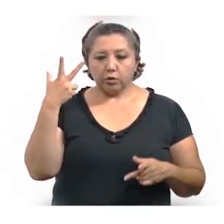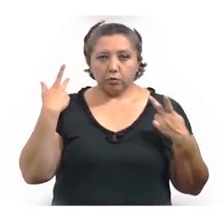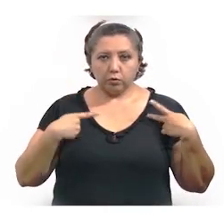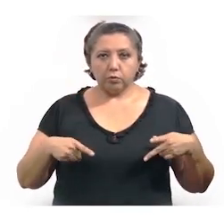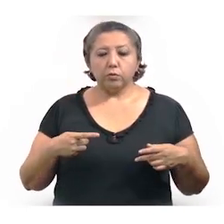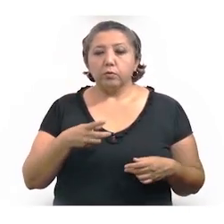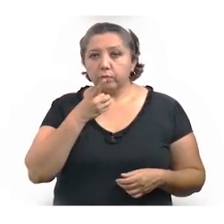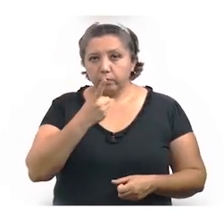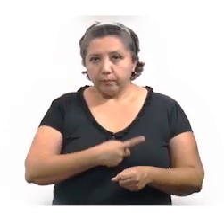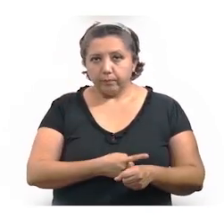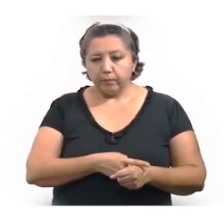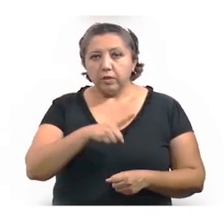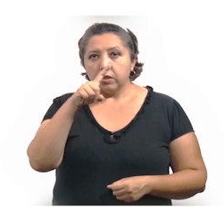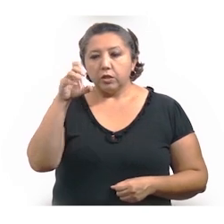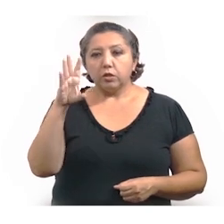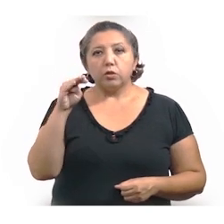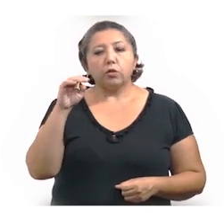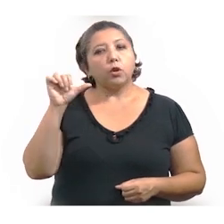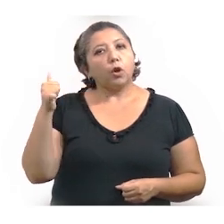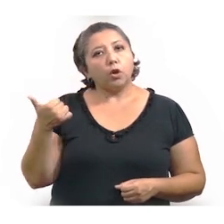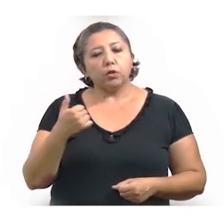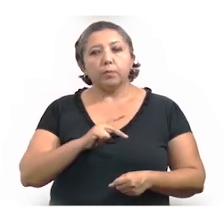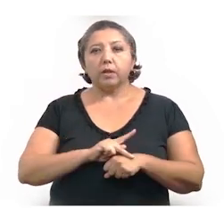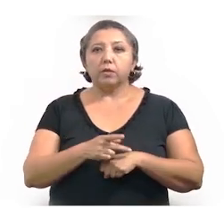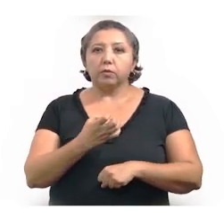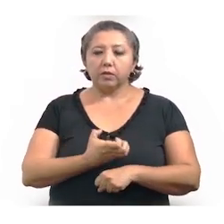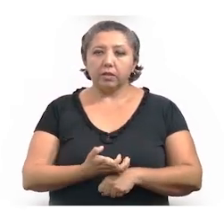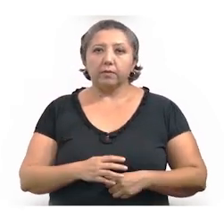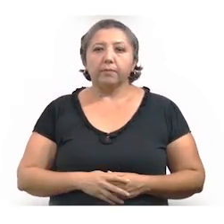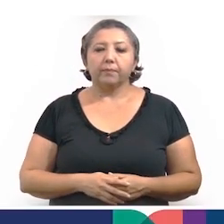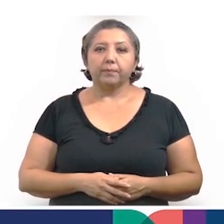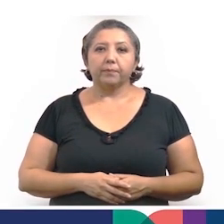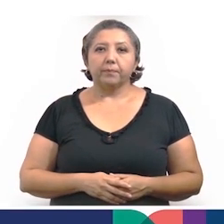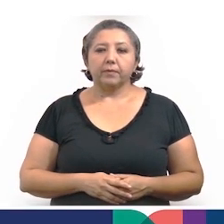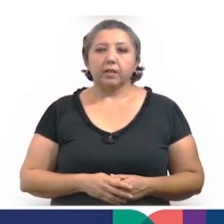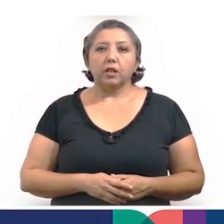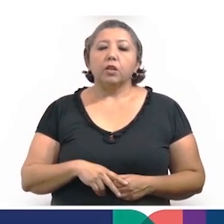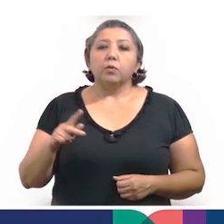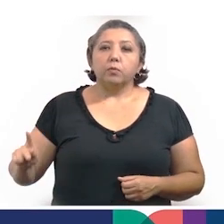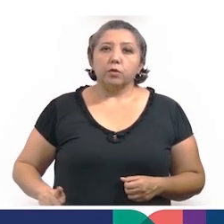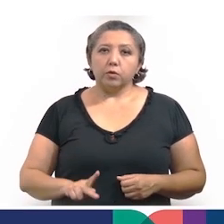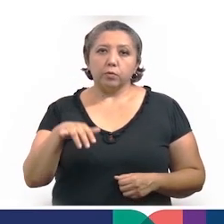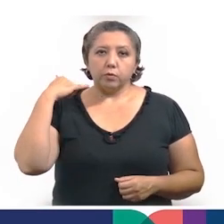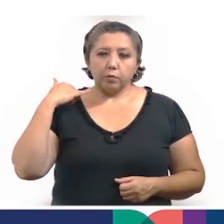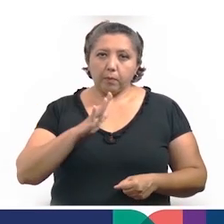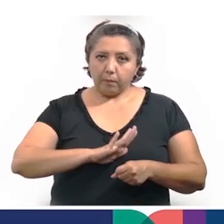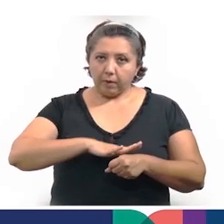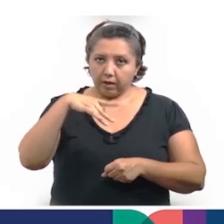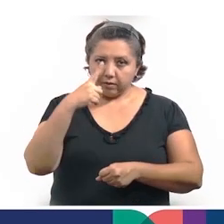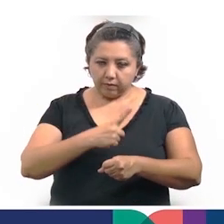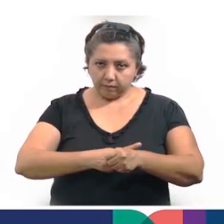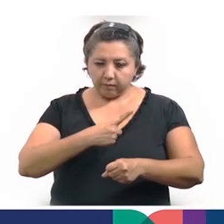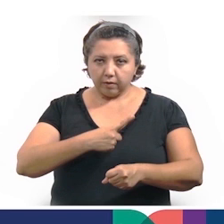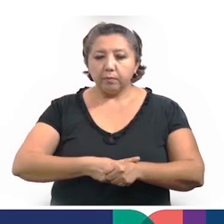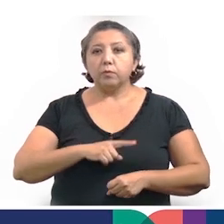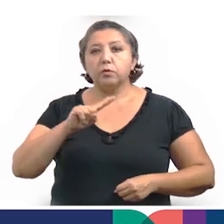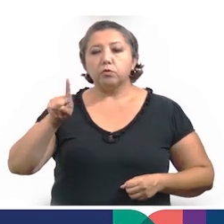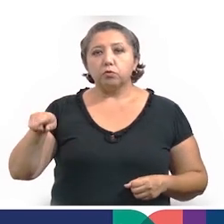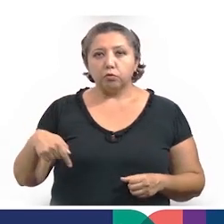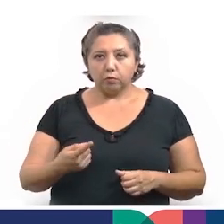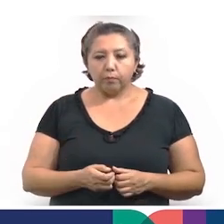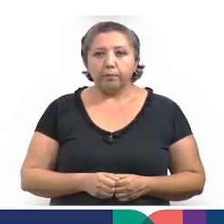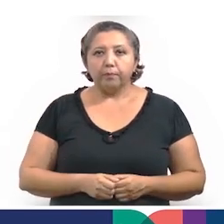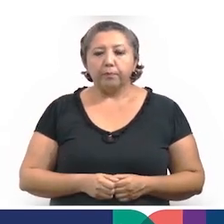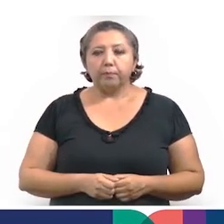casos positivos, 193 son de otro país u otro estado. Los municipios de Yucatán con mayor número de personas contagiadas